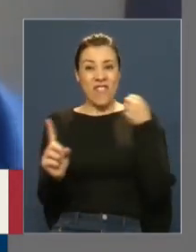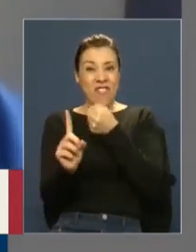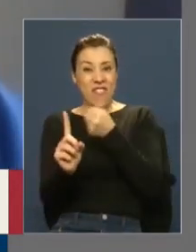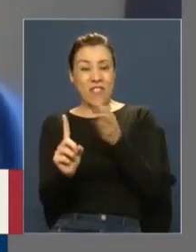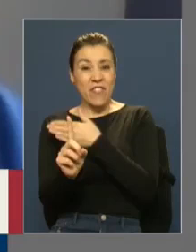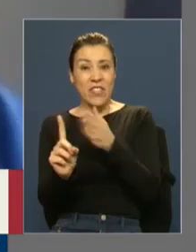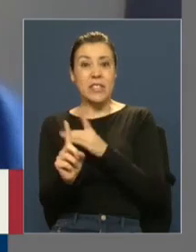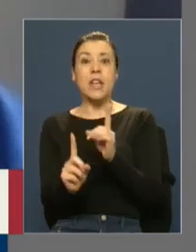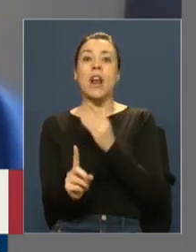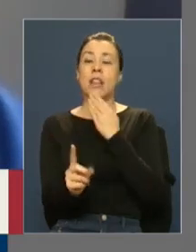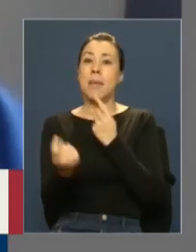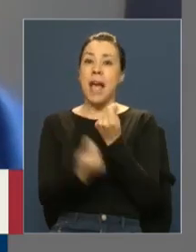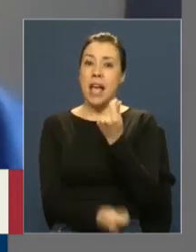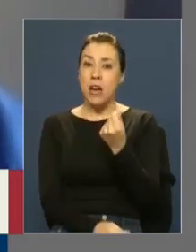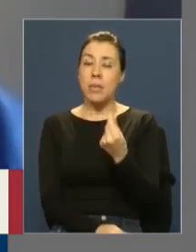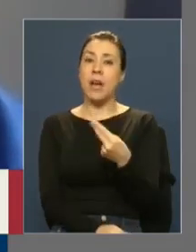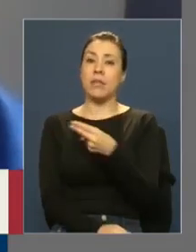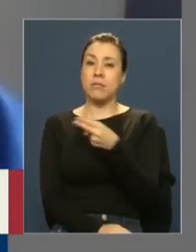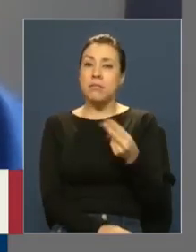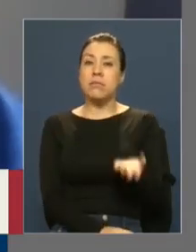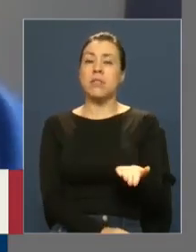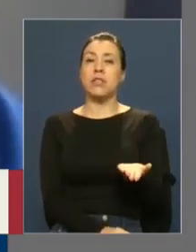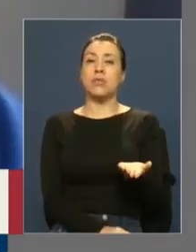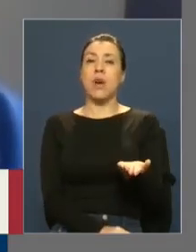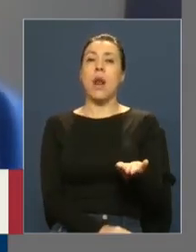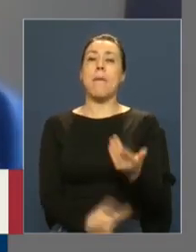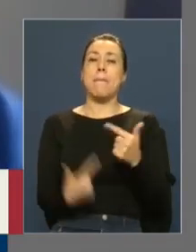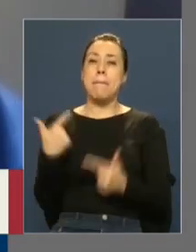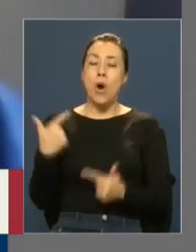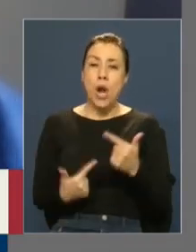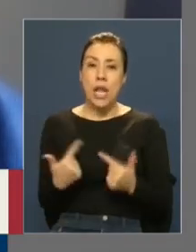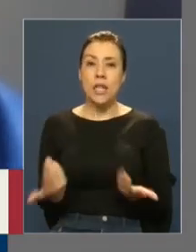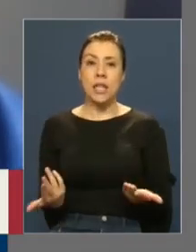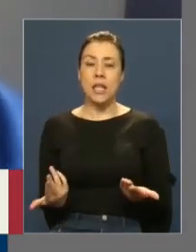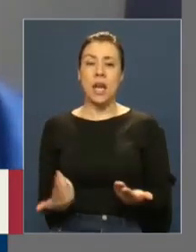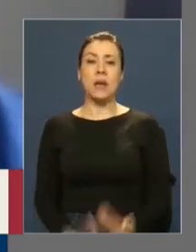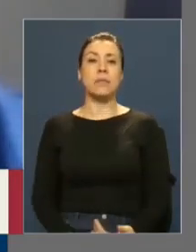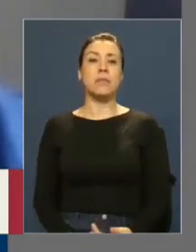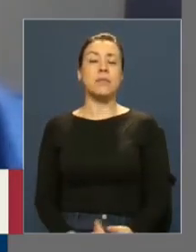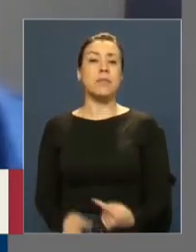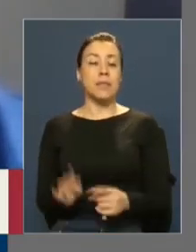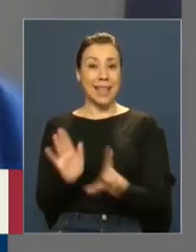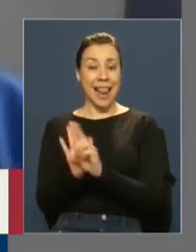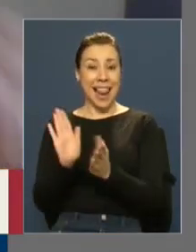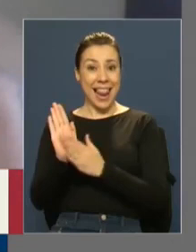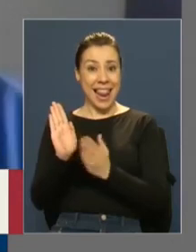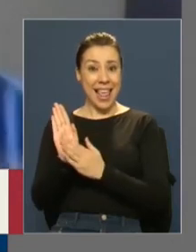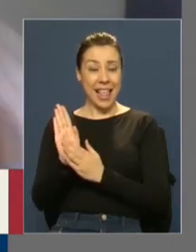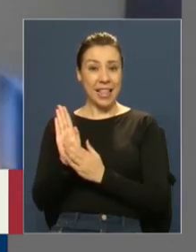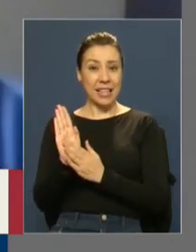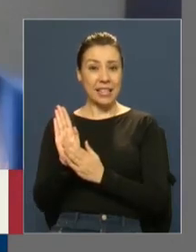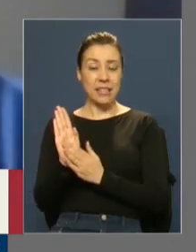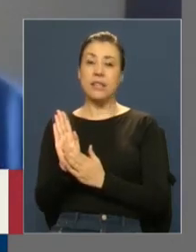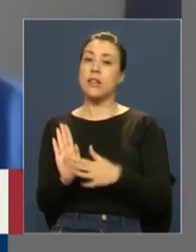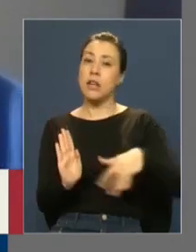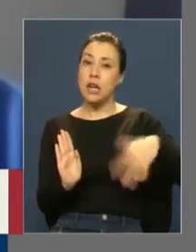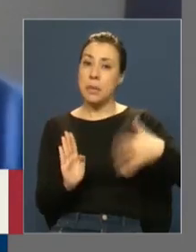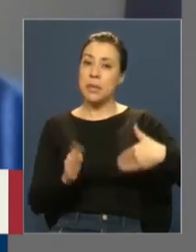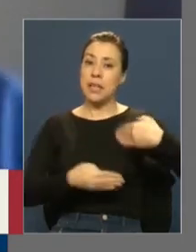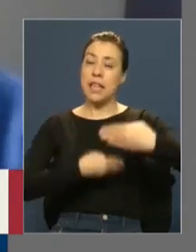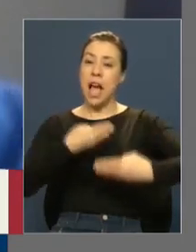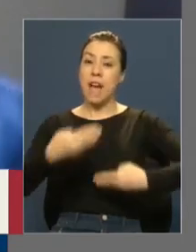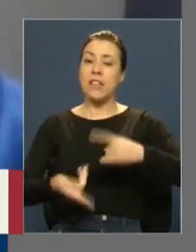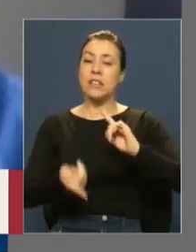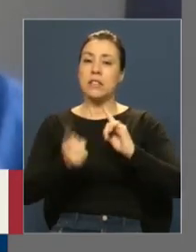económica, racial, sexual, política, generacional. Por lo que una ley como esta sería un gran avance